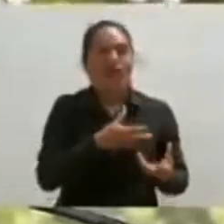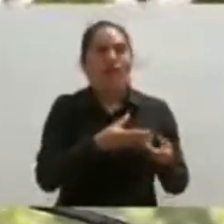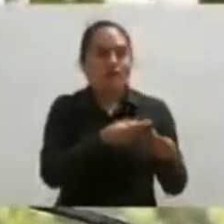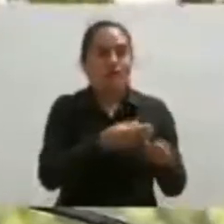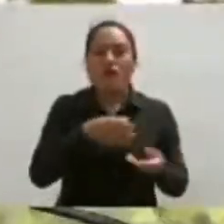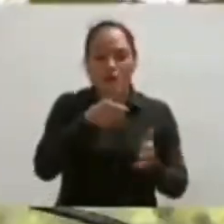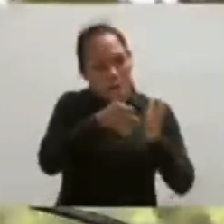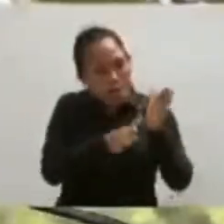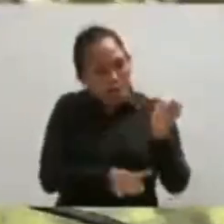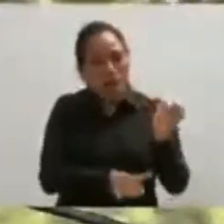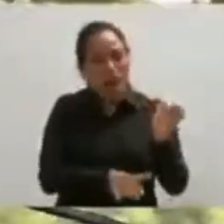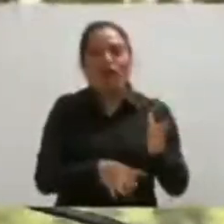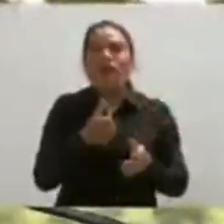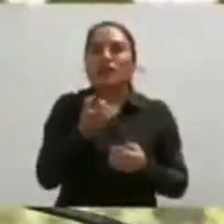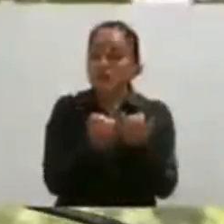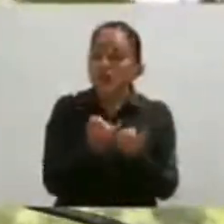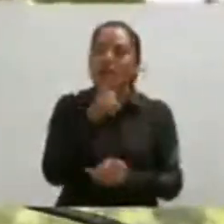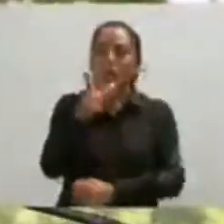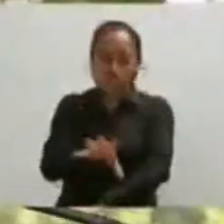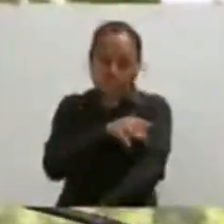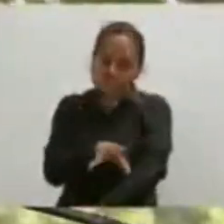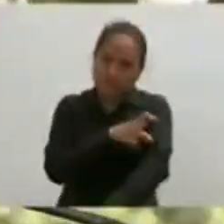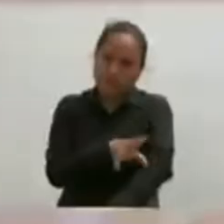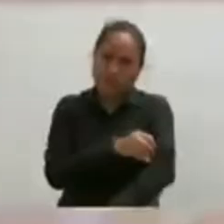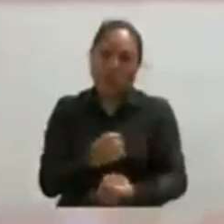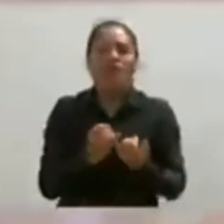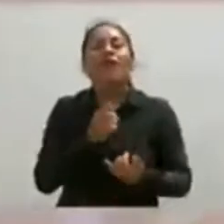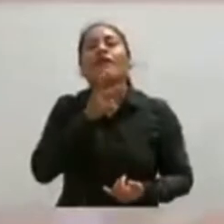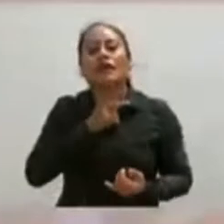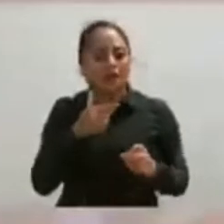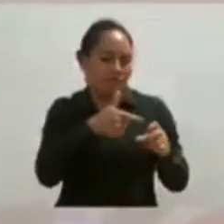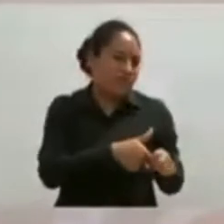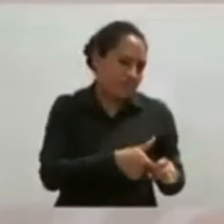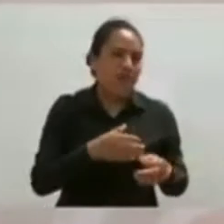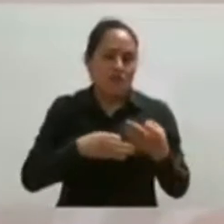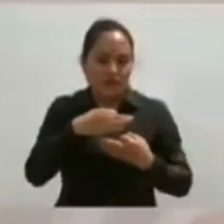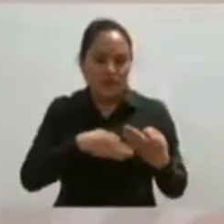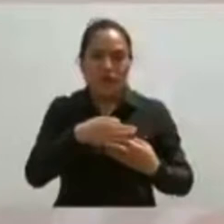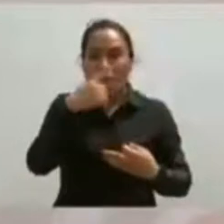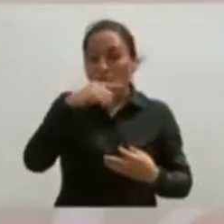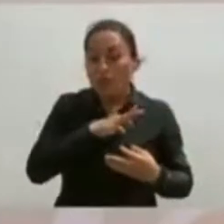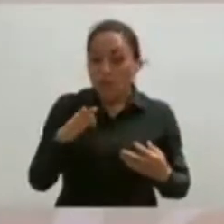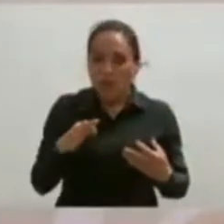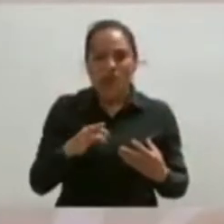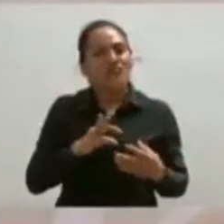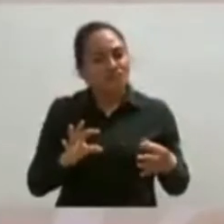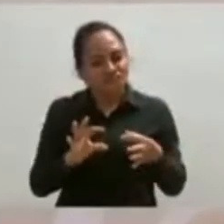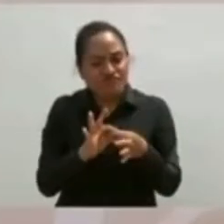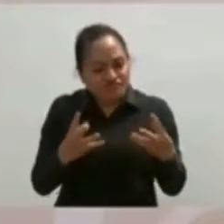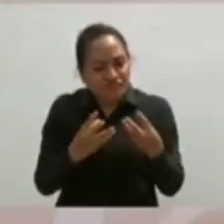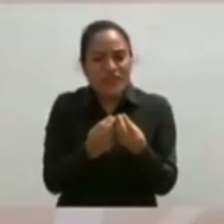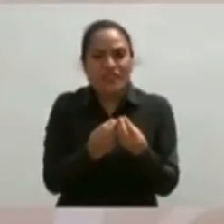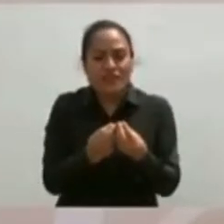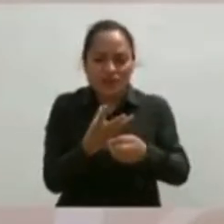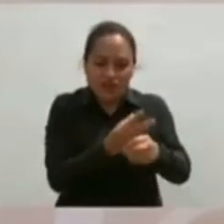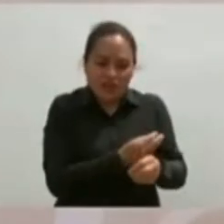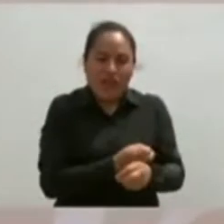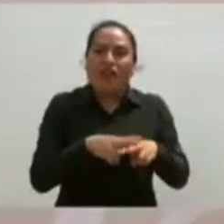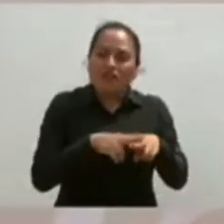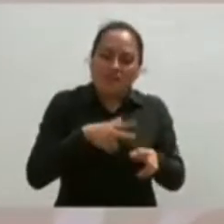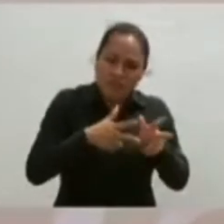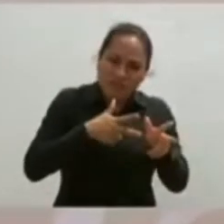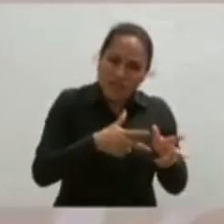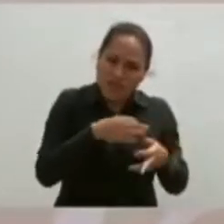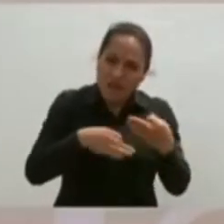a bajar el precio de la energía eléctrica, de los combustibles. Todo esto para poder unir también con la rehabilitación del ferrocarril